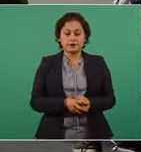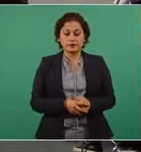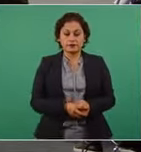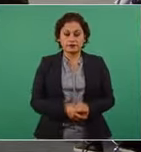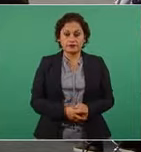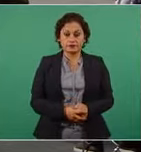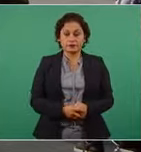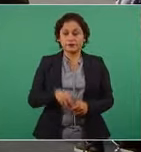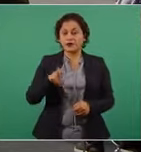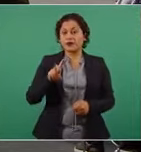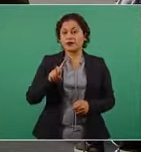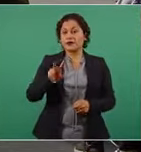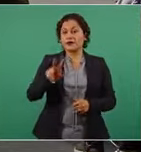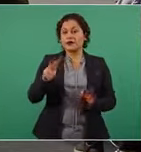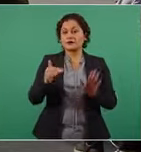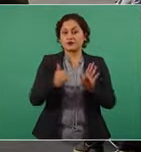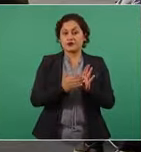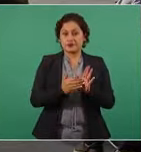38 mil,